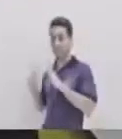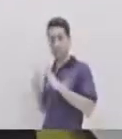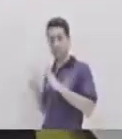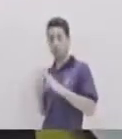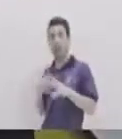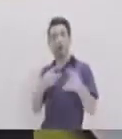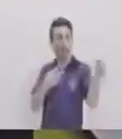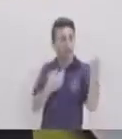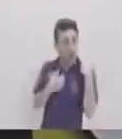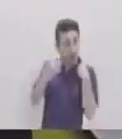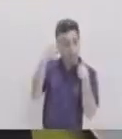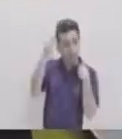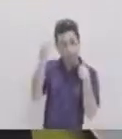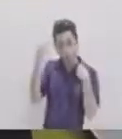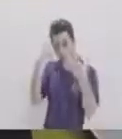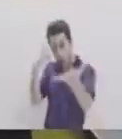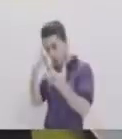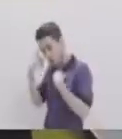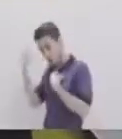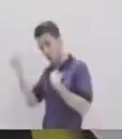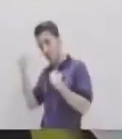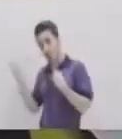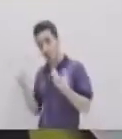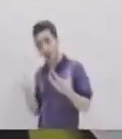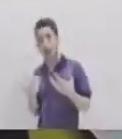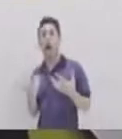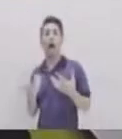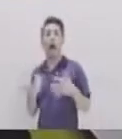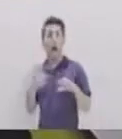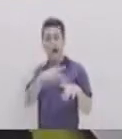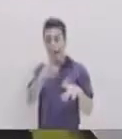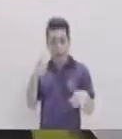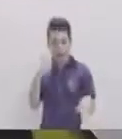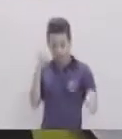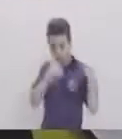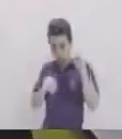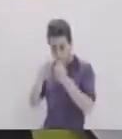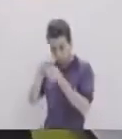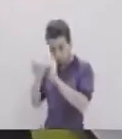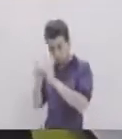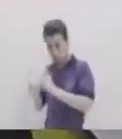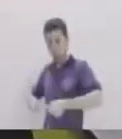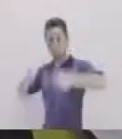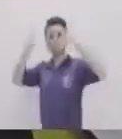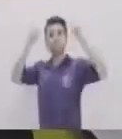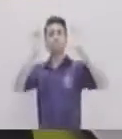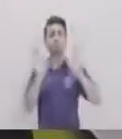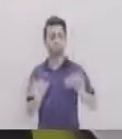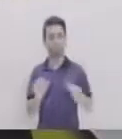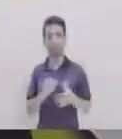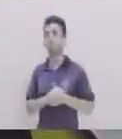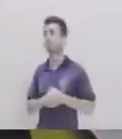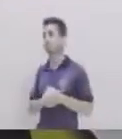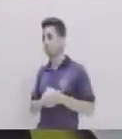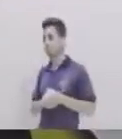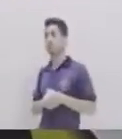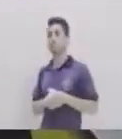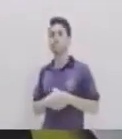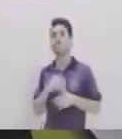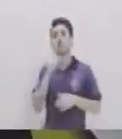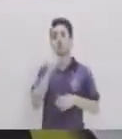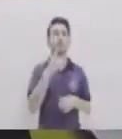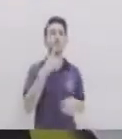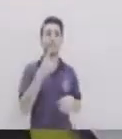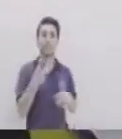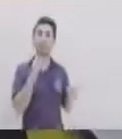ayudado A mejorar el producto Y ahora sí Tenemos un producto De alta calidad Que podemos comercializar Y sobre lo que decía Que